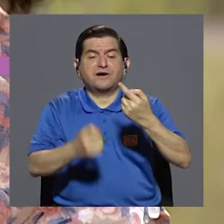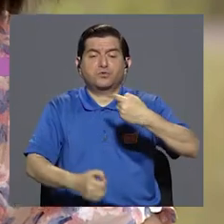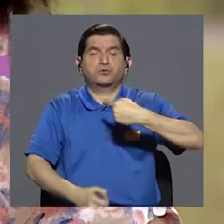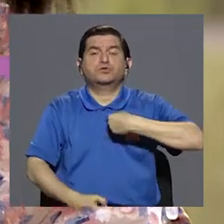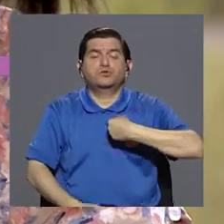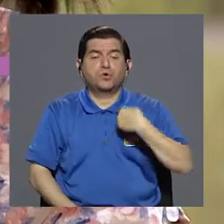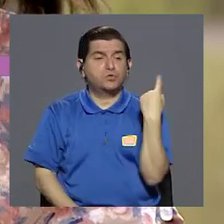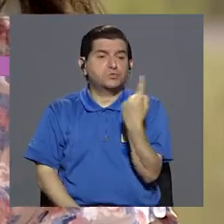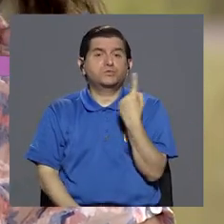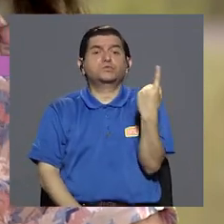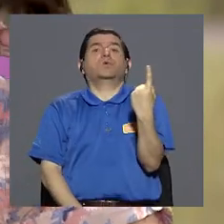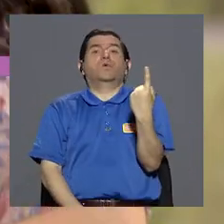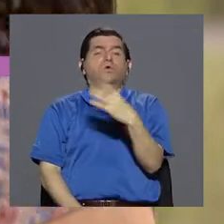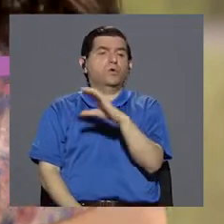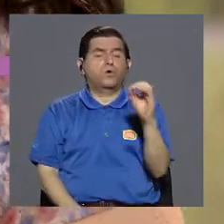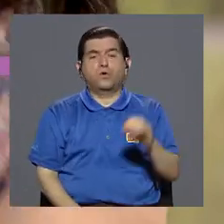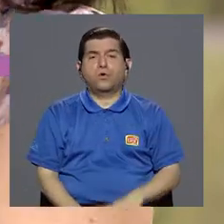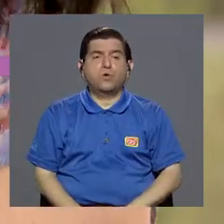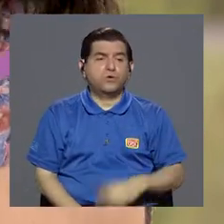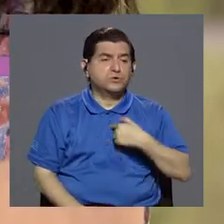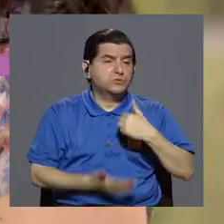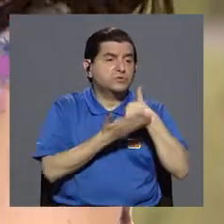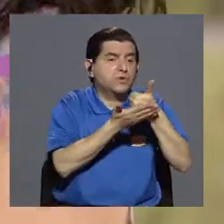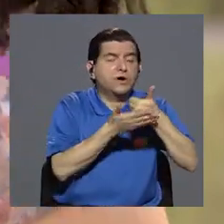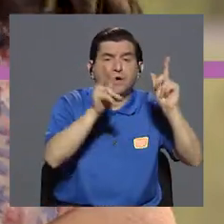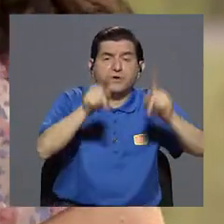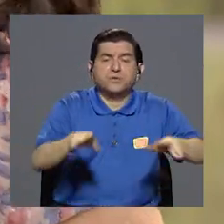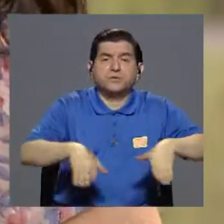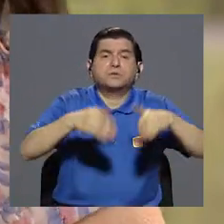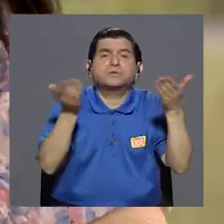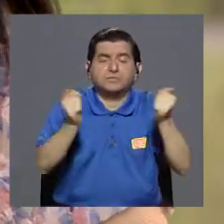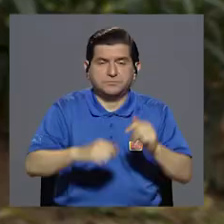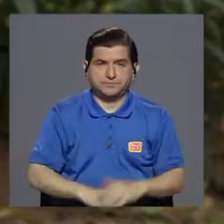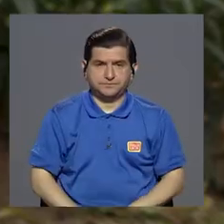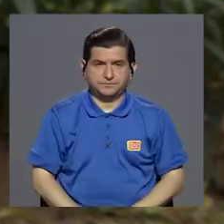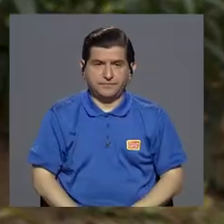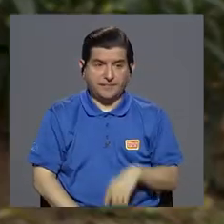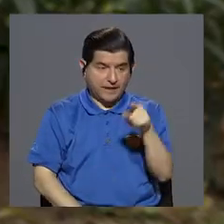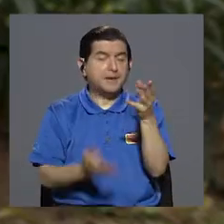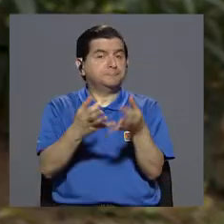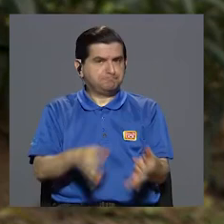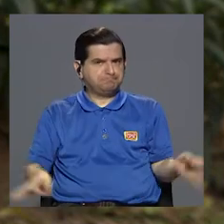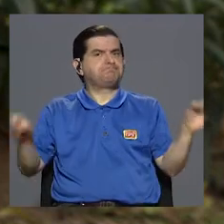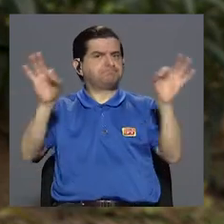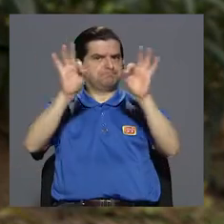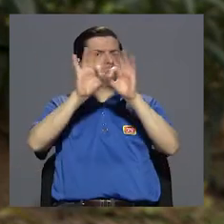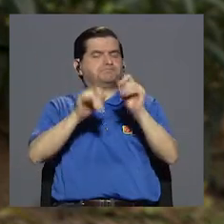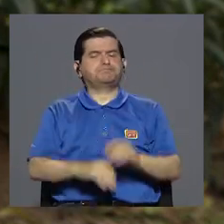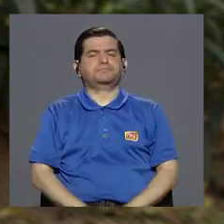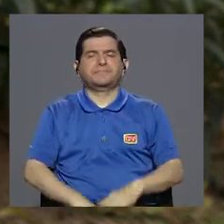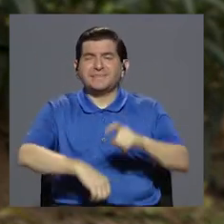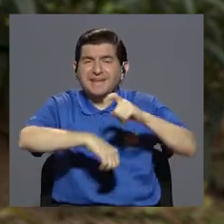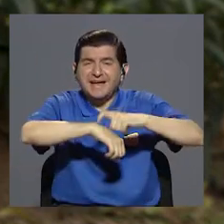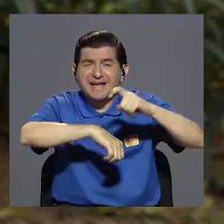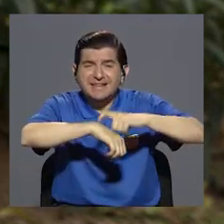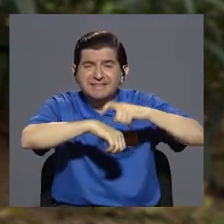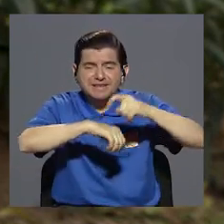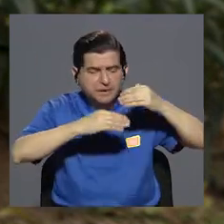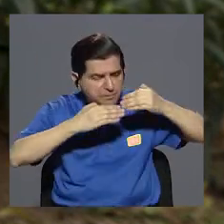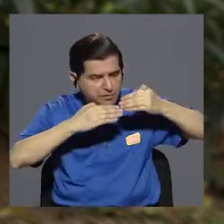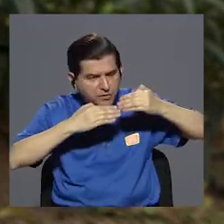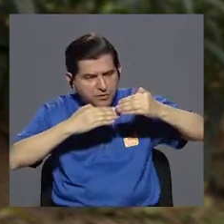puedo hacer yo si estoy sola, por ejemplo? ¿O qué puedo hacer yo por otra persona si pica la otra? Sí, eso es muy importante porque el tiempo que